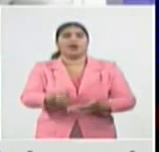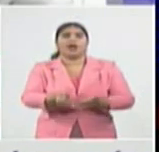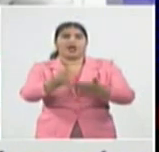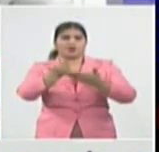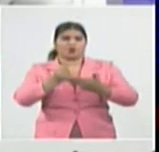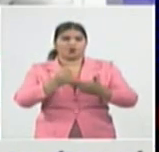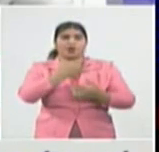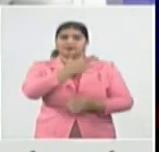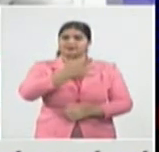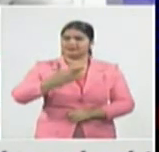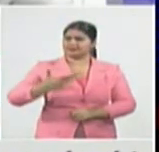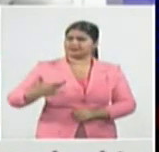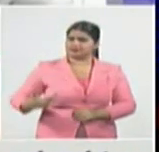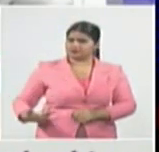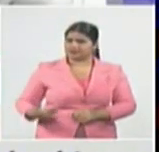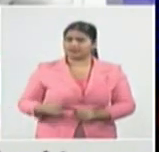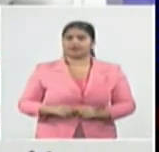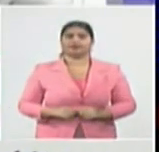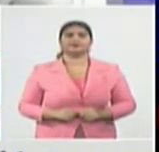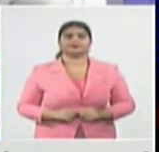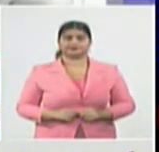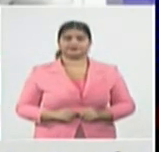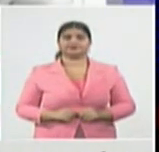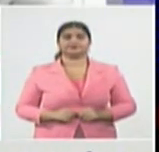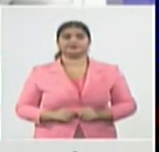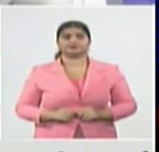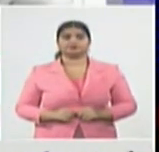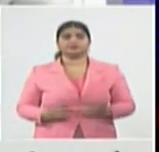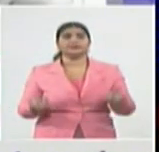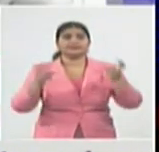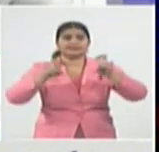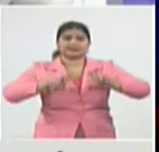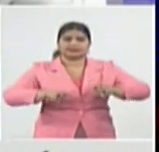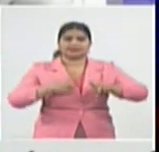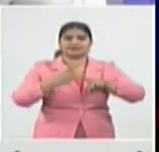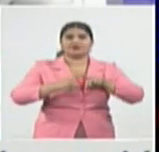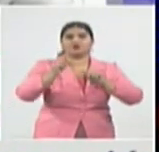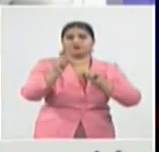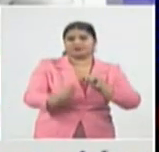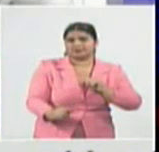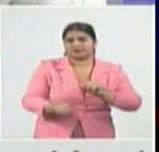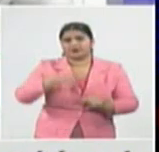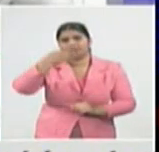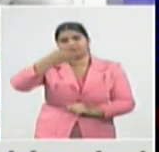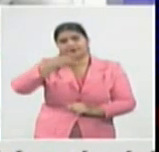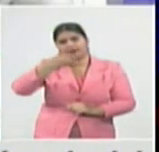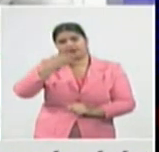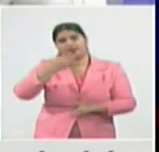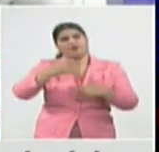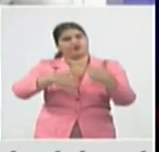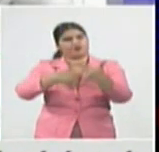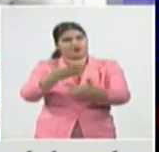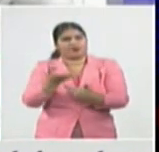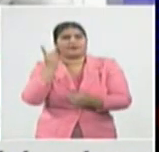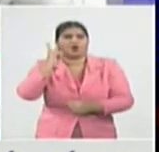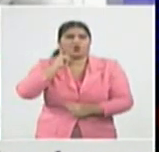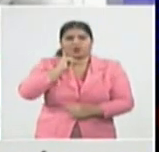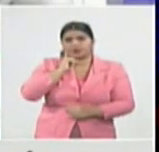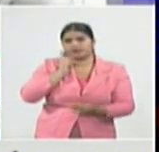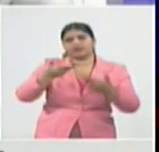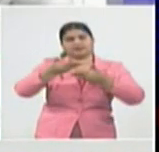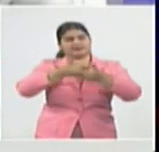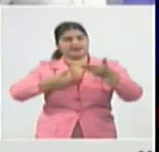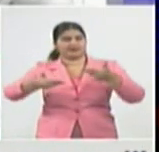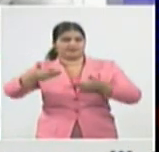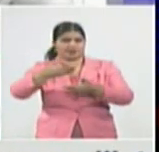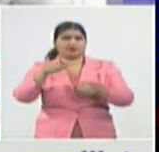solidaridad ante aquel necesitado aquel doliente de COVID-19 algún convalesciente porque también ya